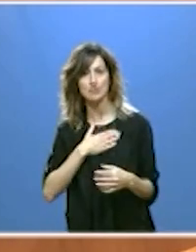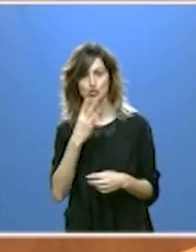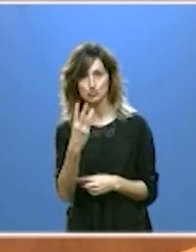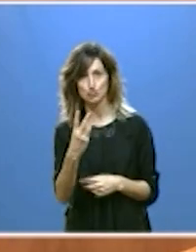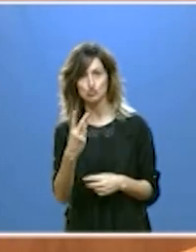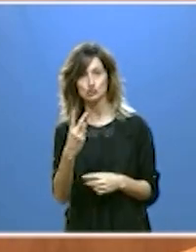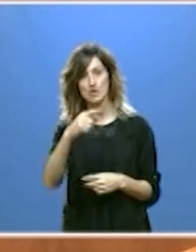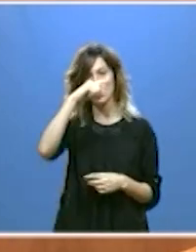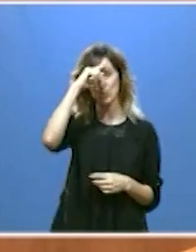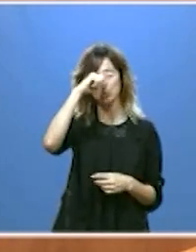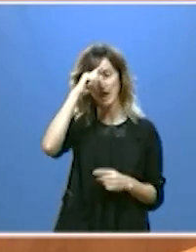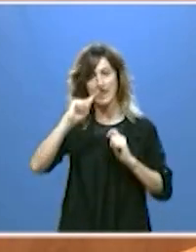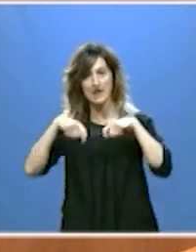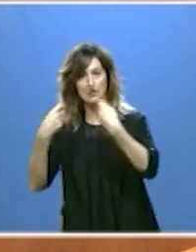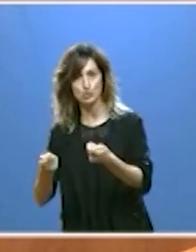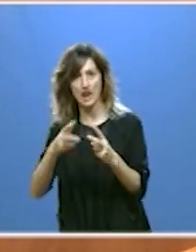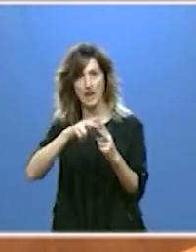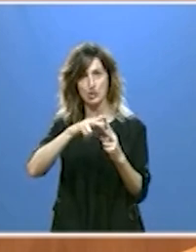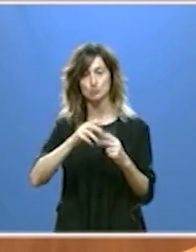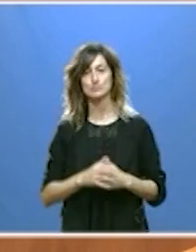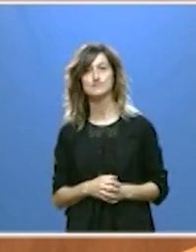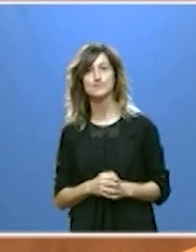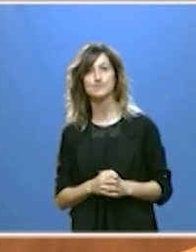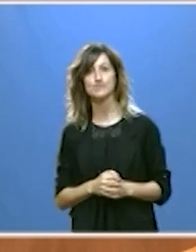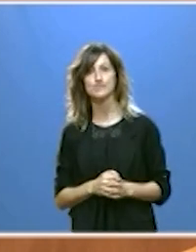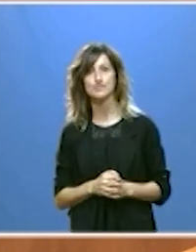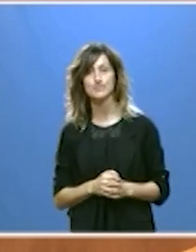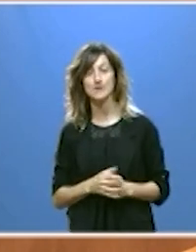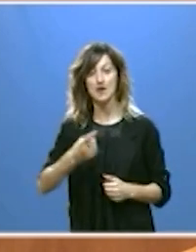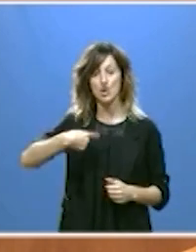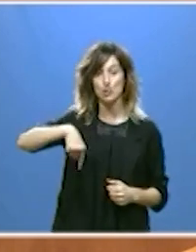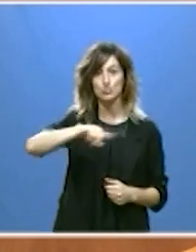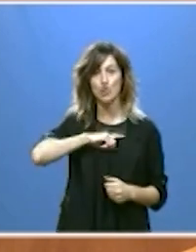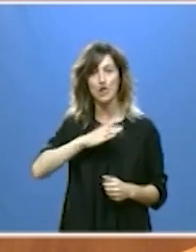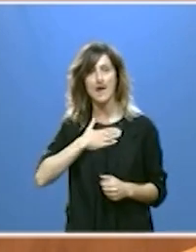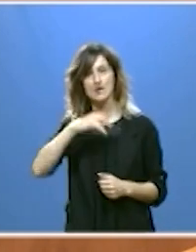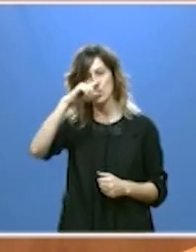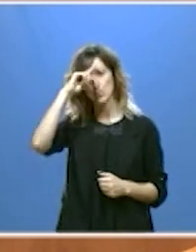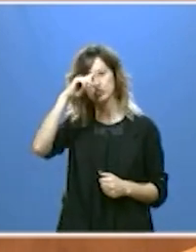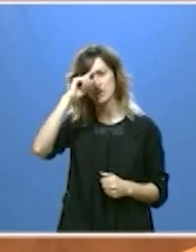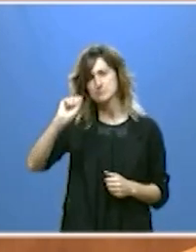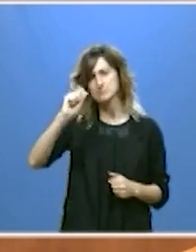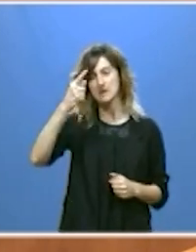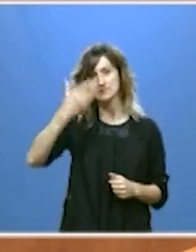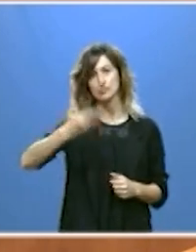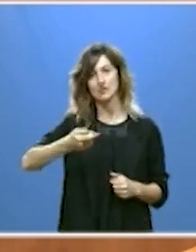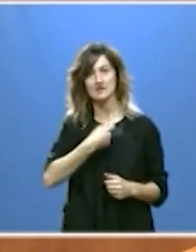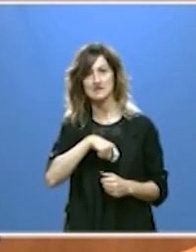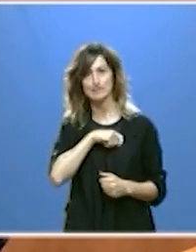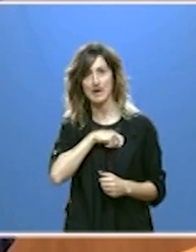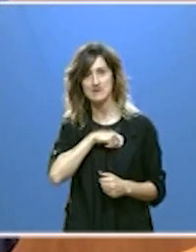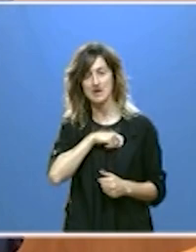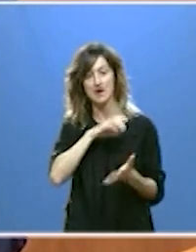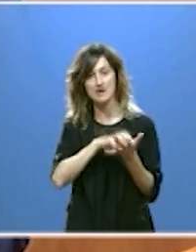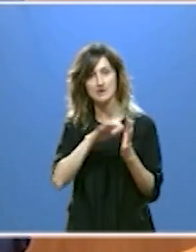el cultural y el natural. Poseemos el patrimonio cultural más importante de España que